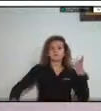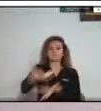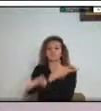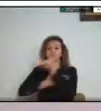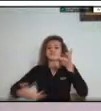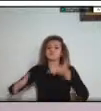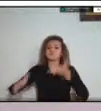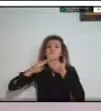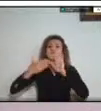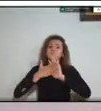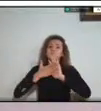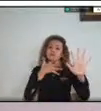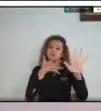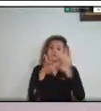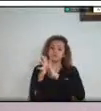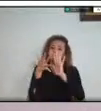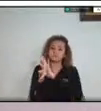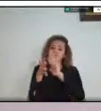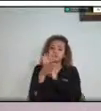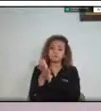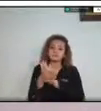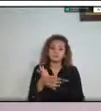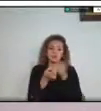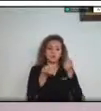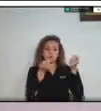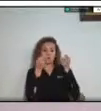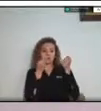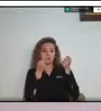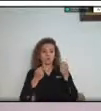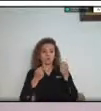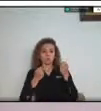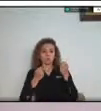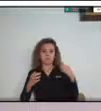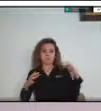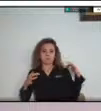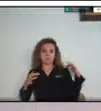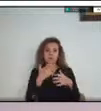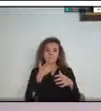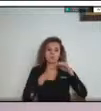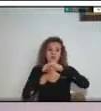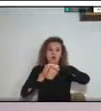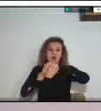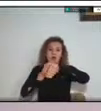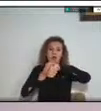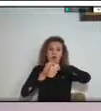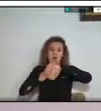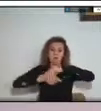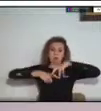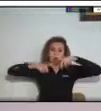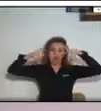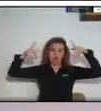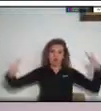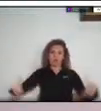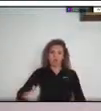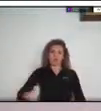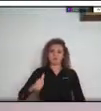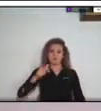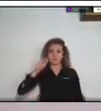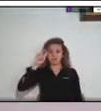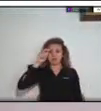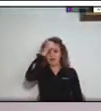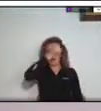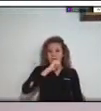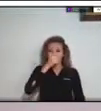especies invasoras como el caracol gigante africano y operativos con la fuerza pública contra el tráfico. Su